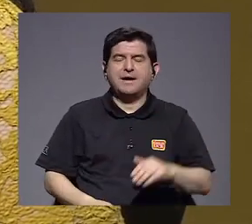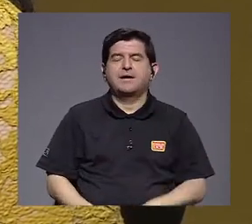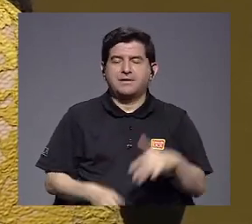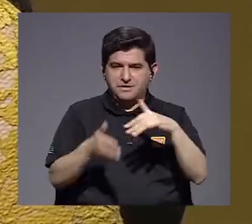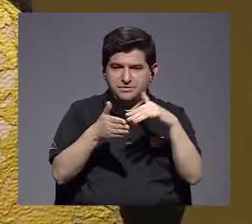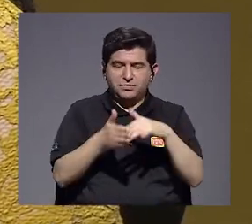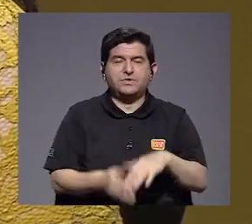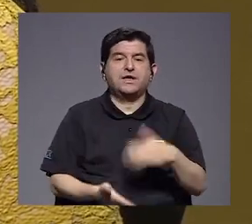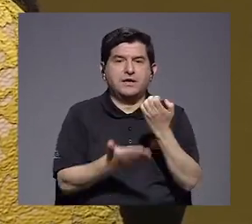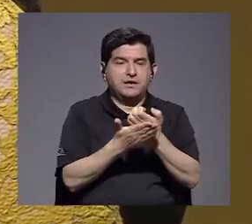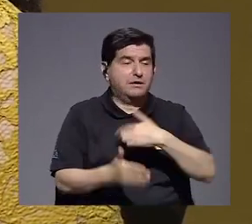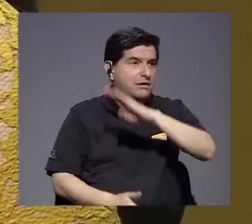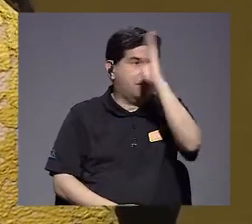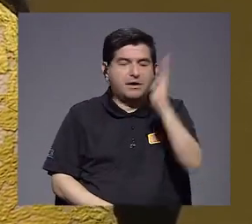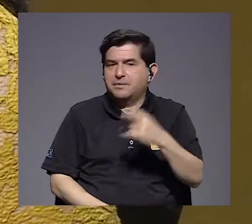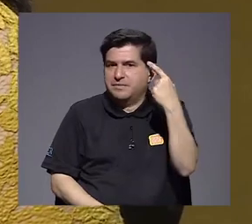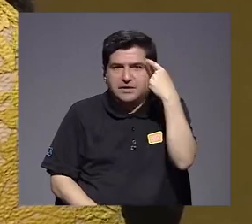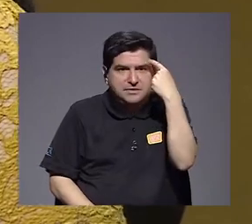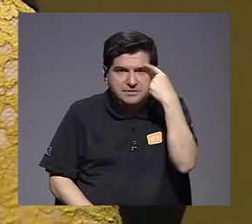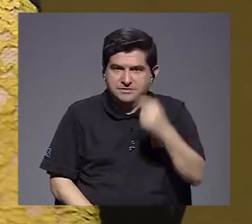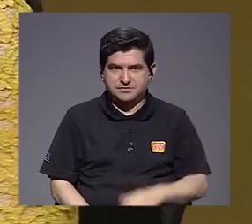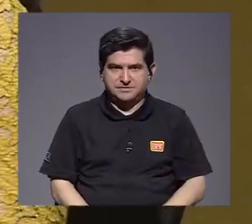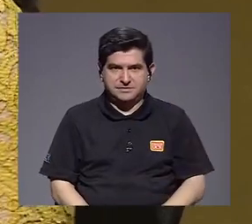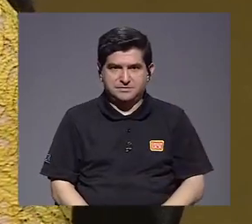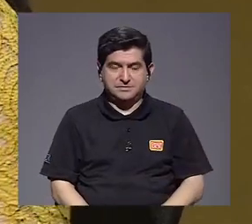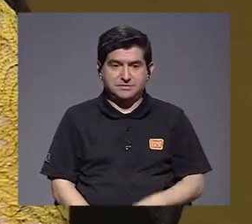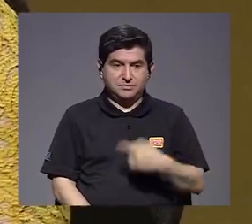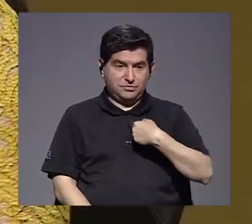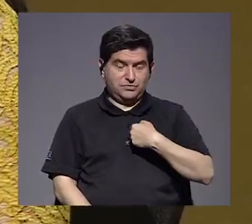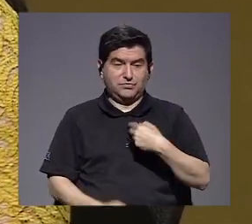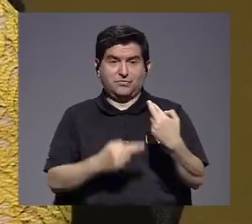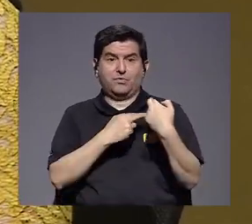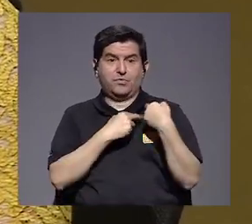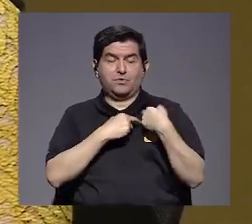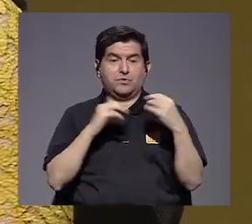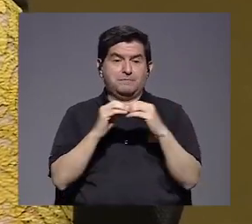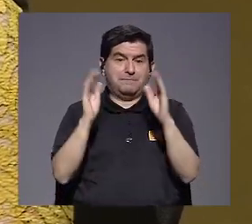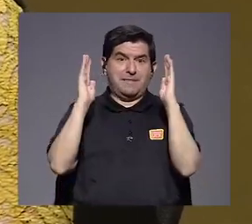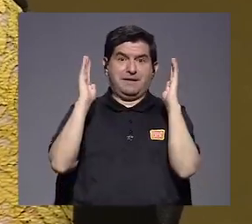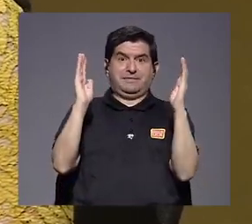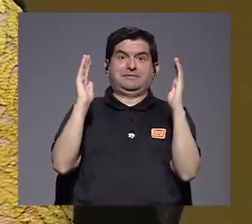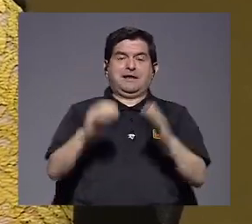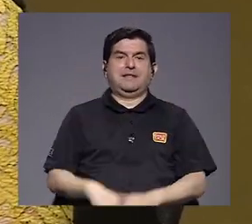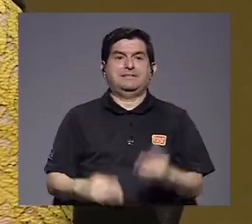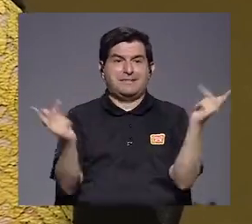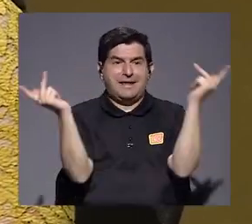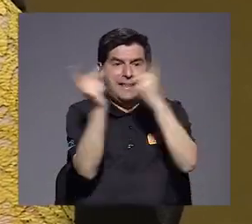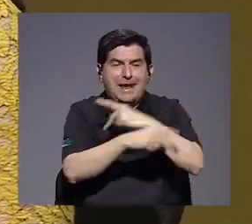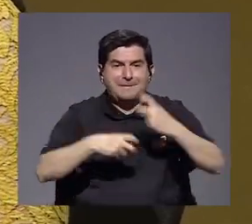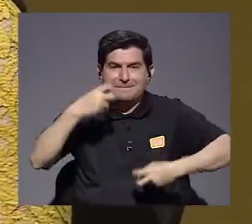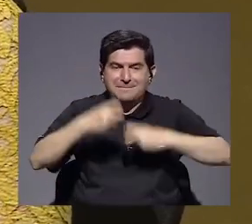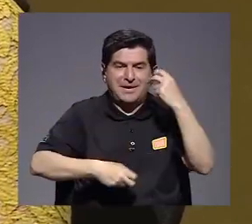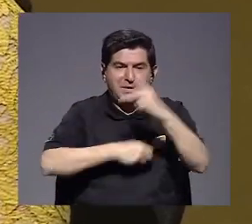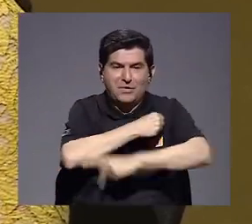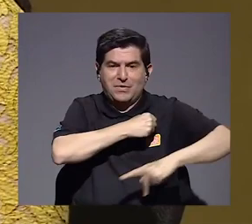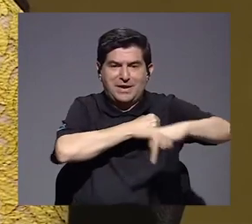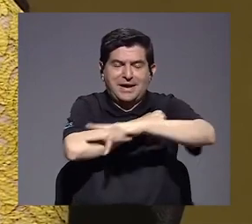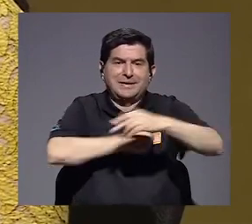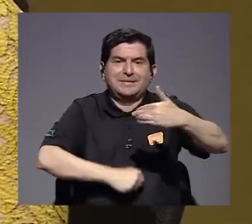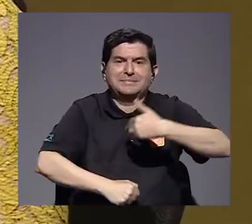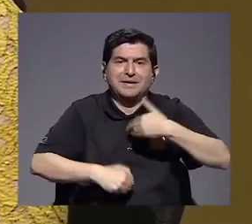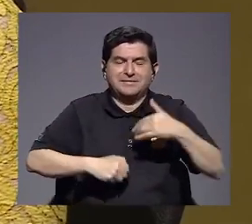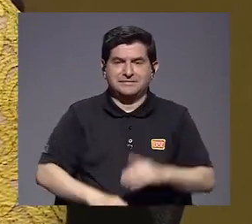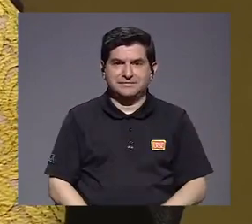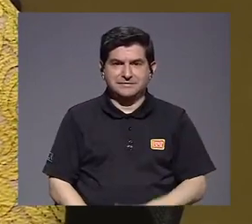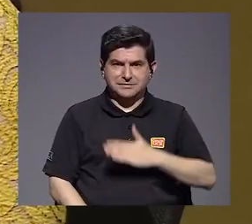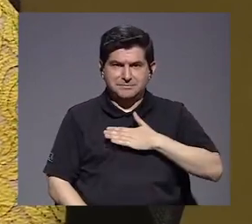jamás visualicé que sería una de las responsabilidades más grandes, además, en la peor crisis que enfrenta nuestro país. Entonces,